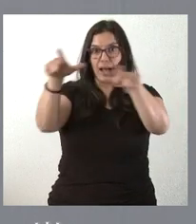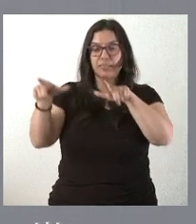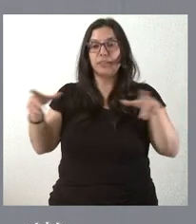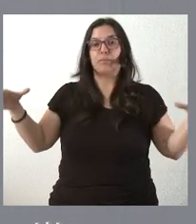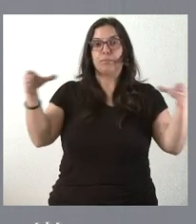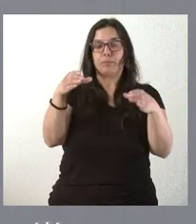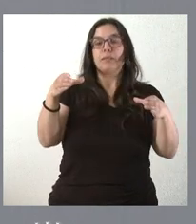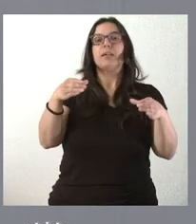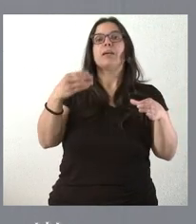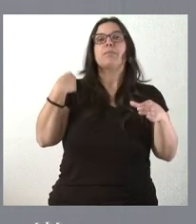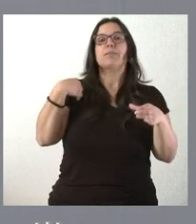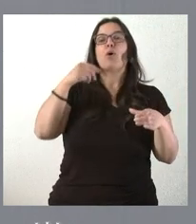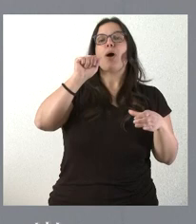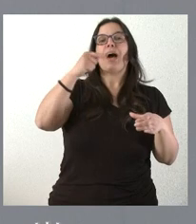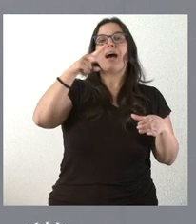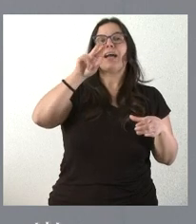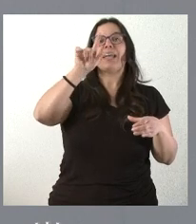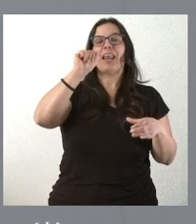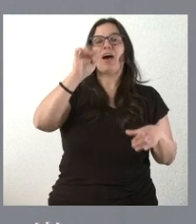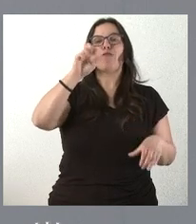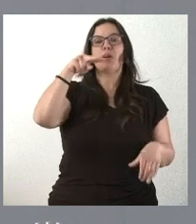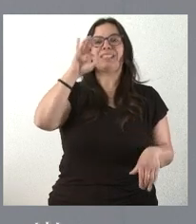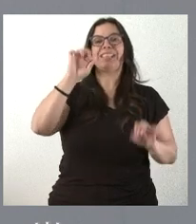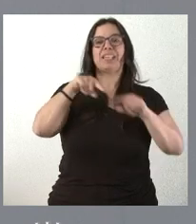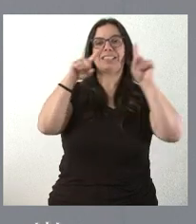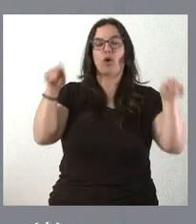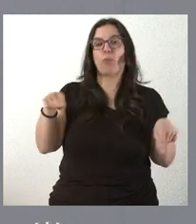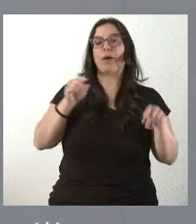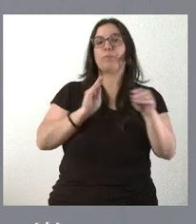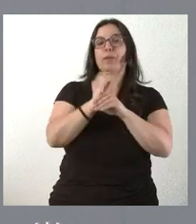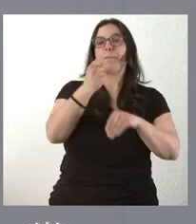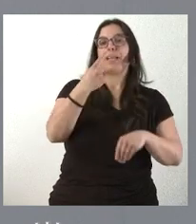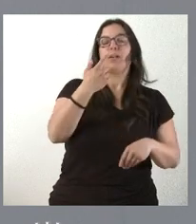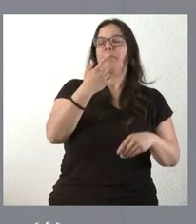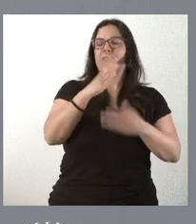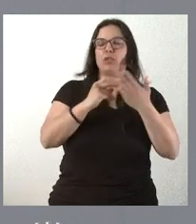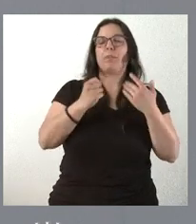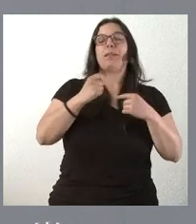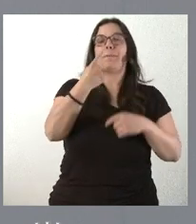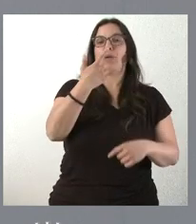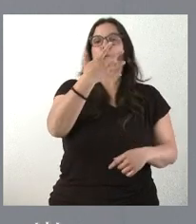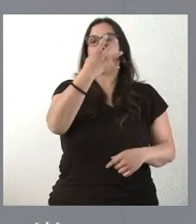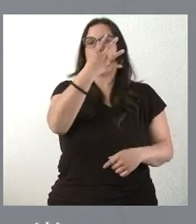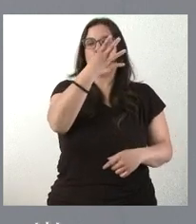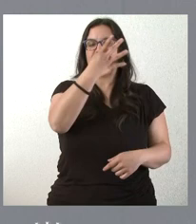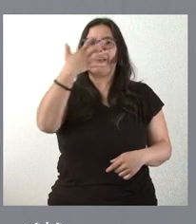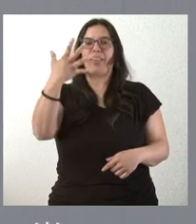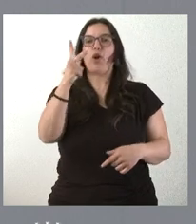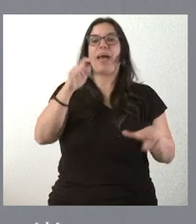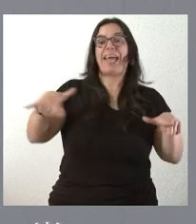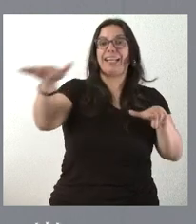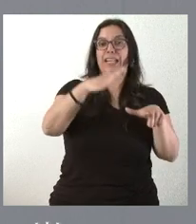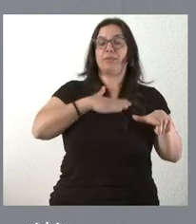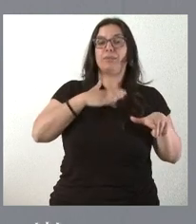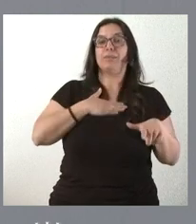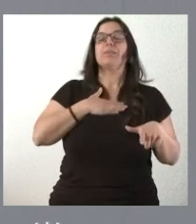promueve por esta agrupación de propietarios con un importe de 1.045 hectáreas pertenecientes a 605 propietarios. Gracias